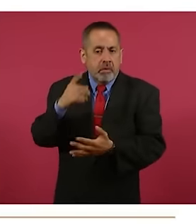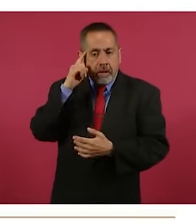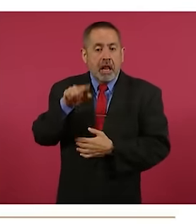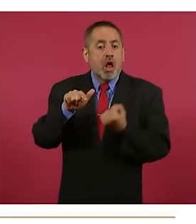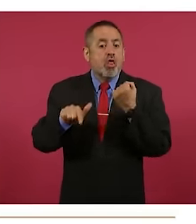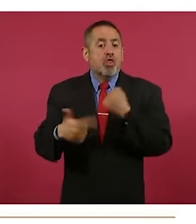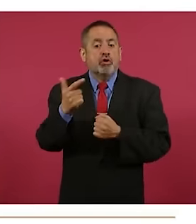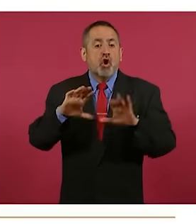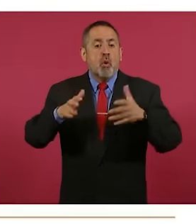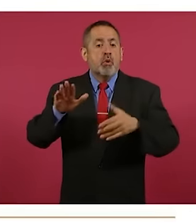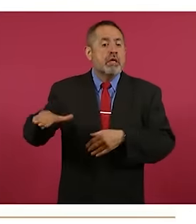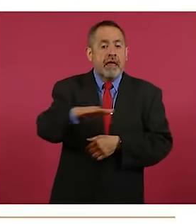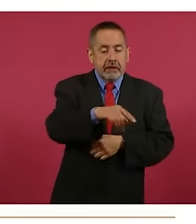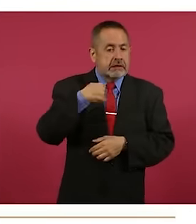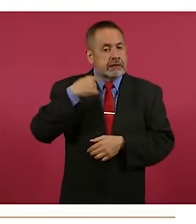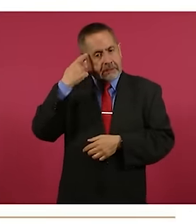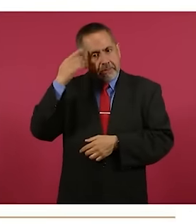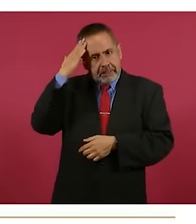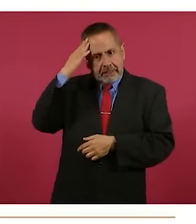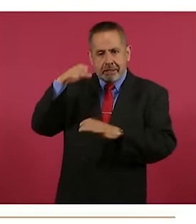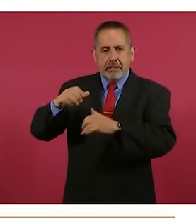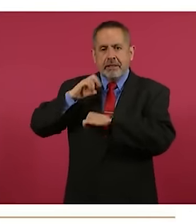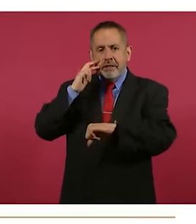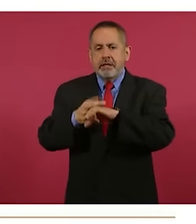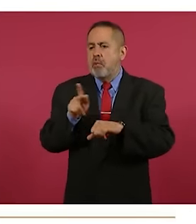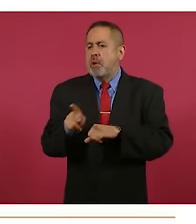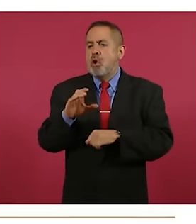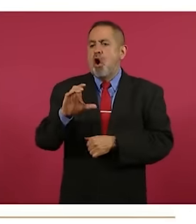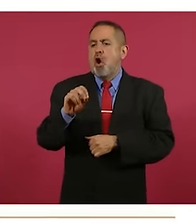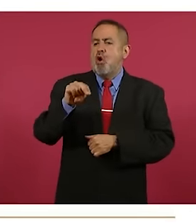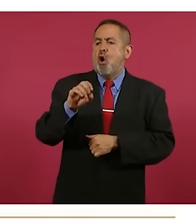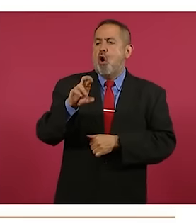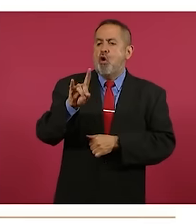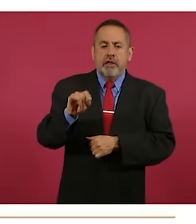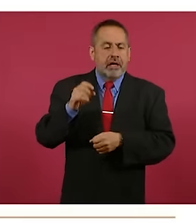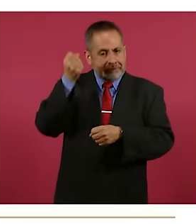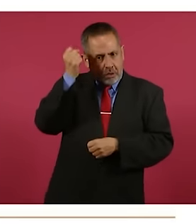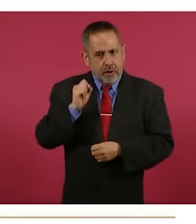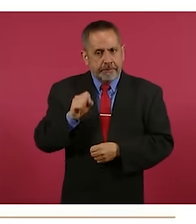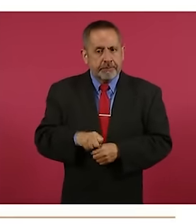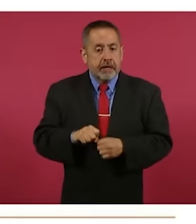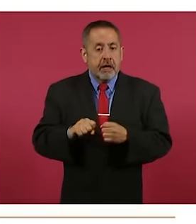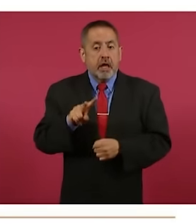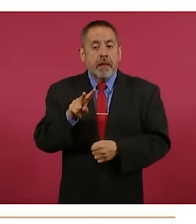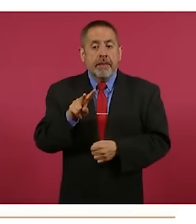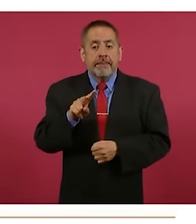y a la cabecera municipal en Concordia, Sinaloa. Se van a beneficiar 19 mil 45